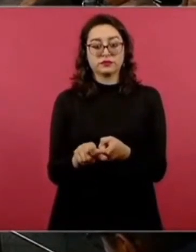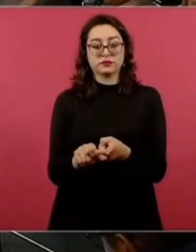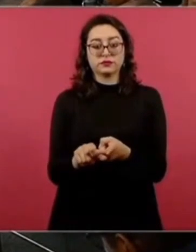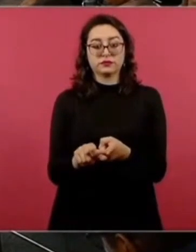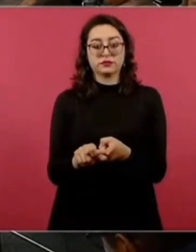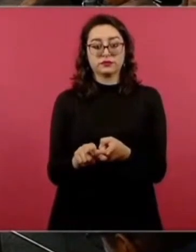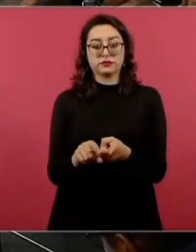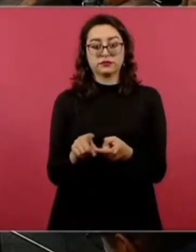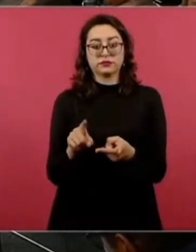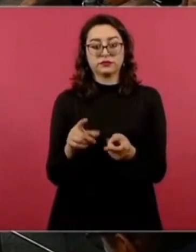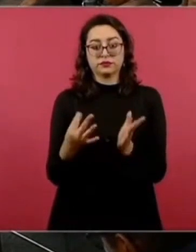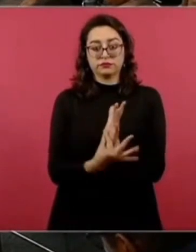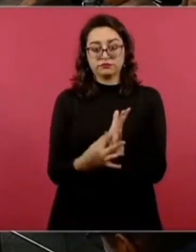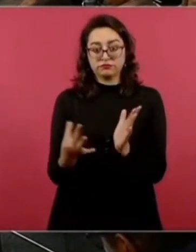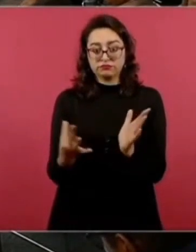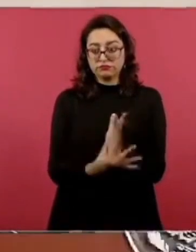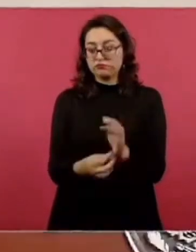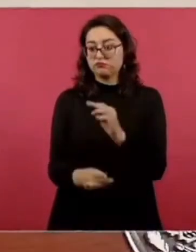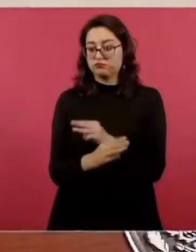fabricación del acero.